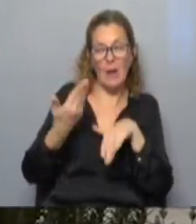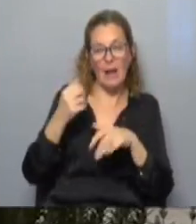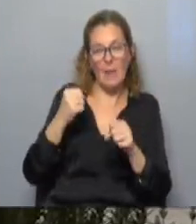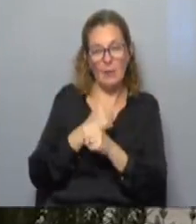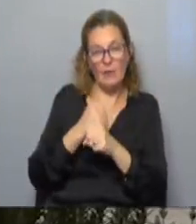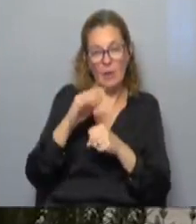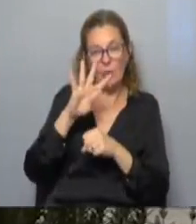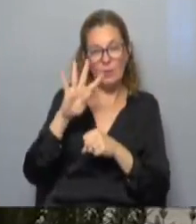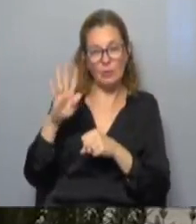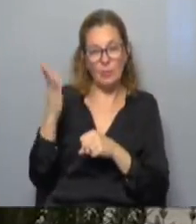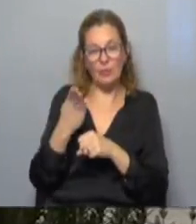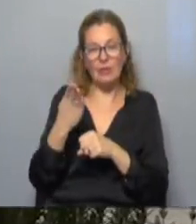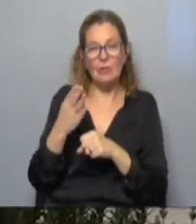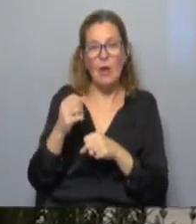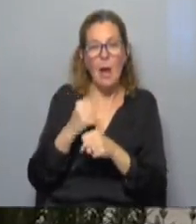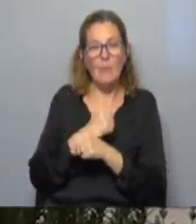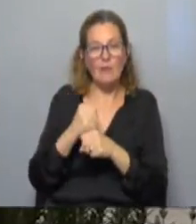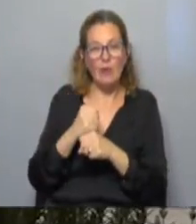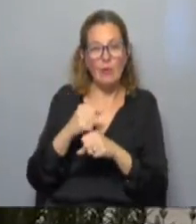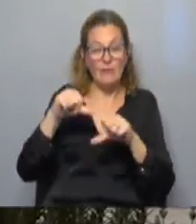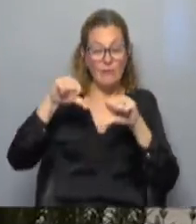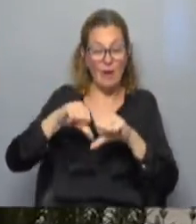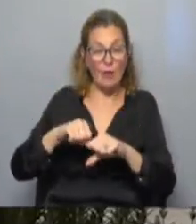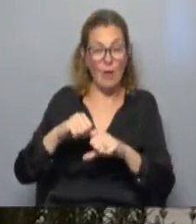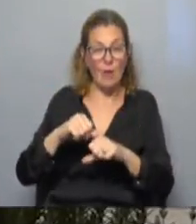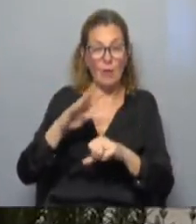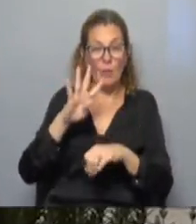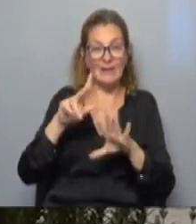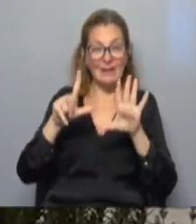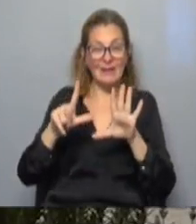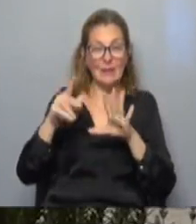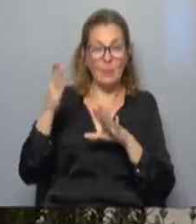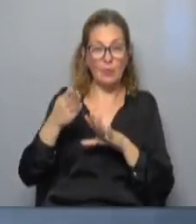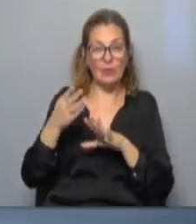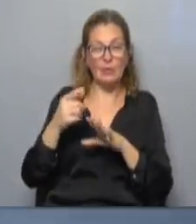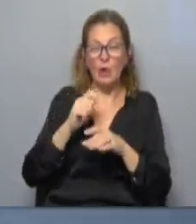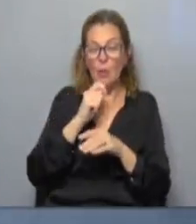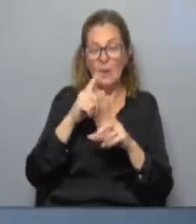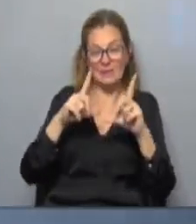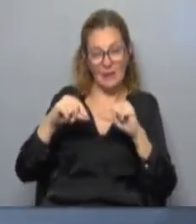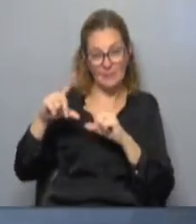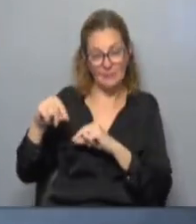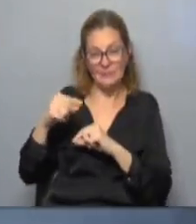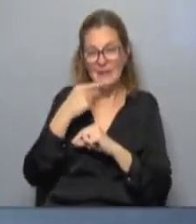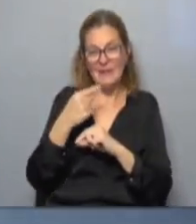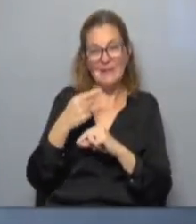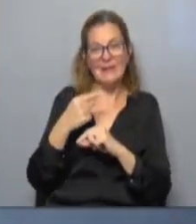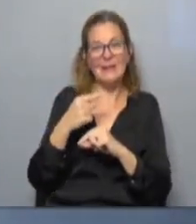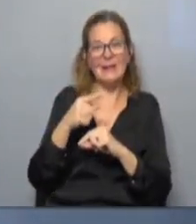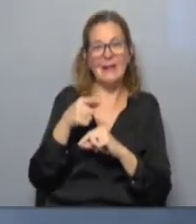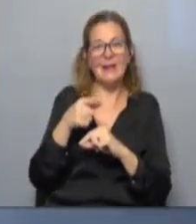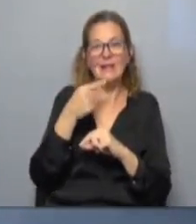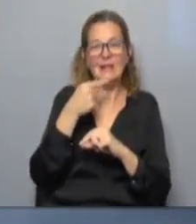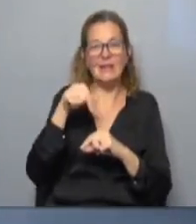44% mientras que la desaprobación bajó y llegó al 47% según la encuesta Plaza Pública de la consultora Caden